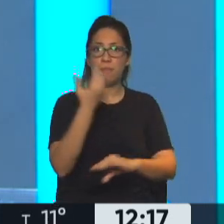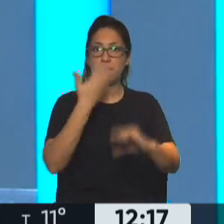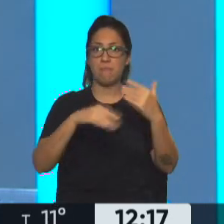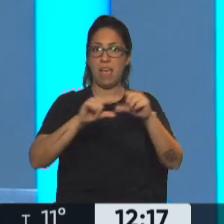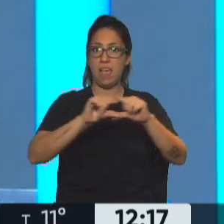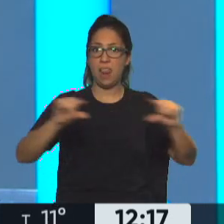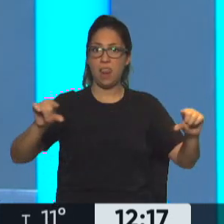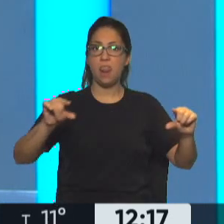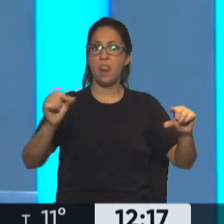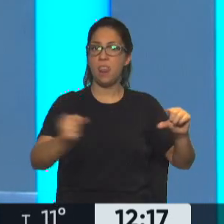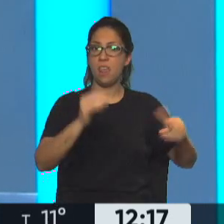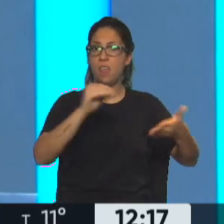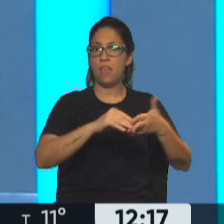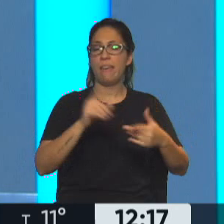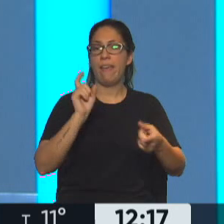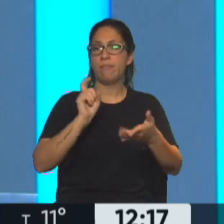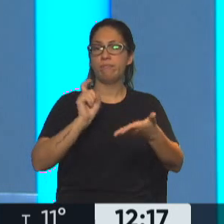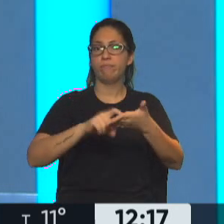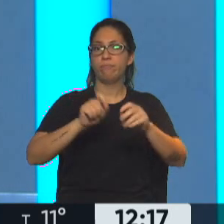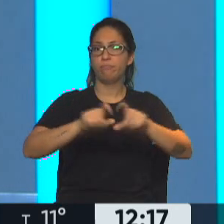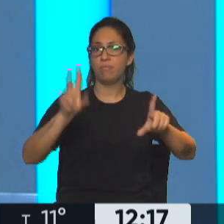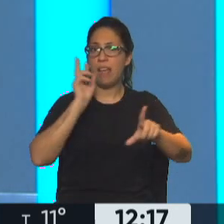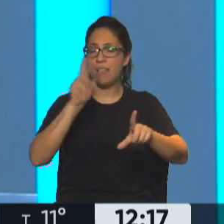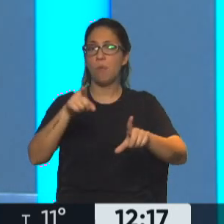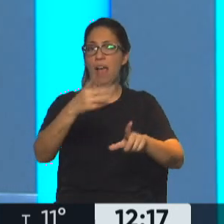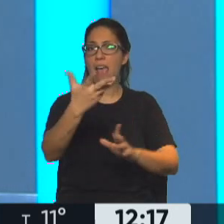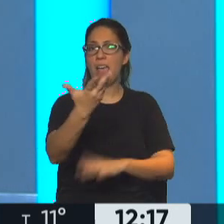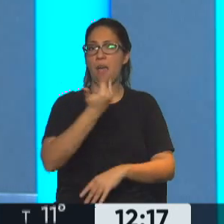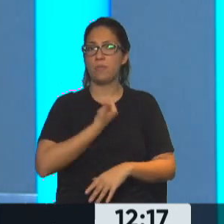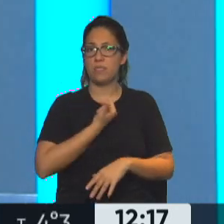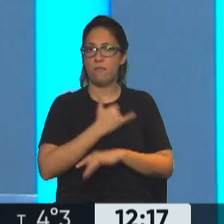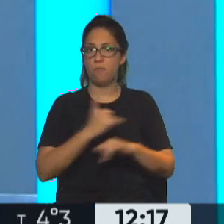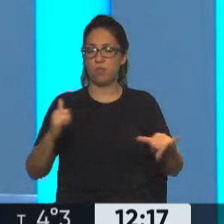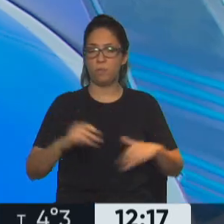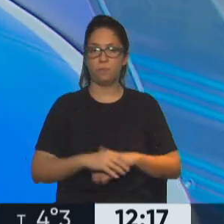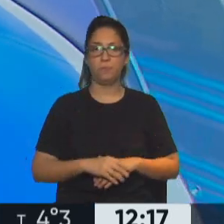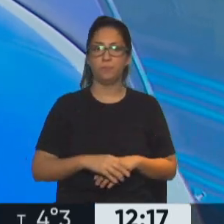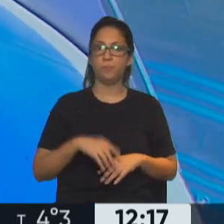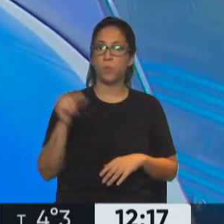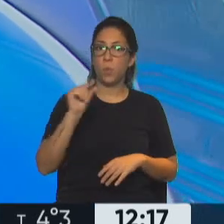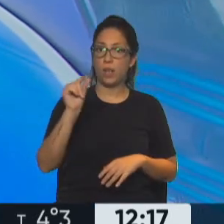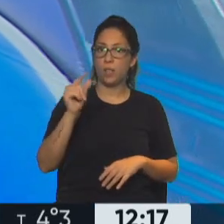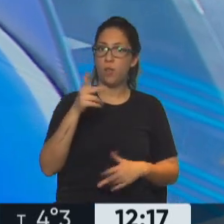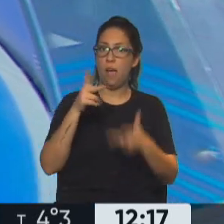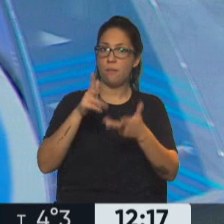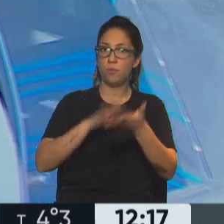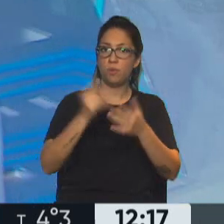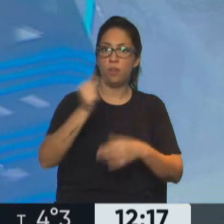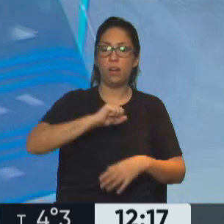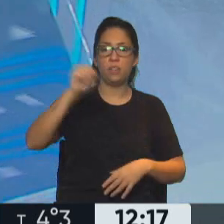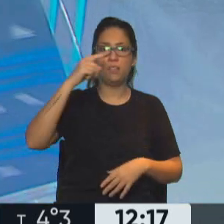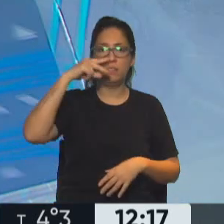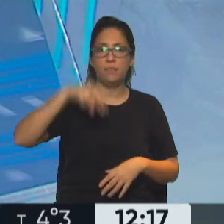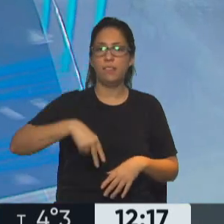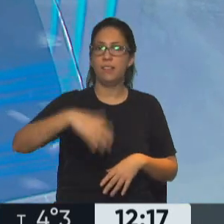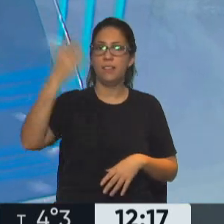correo que después consulten, lo sigan porque ahí es donde van a recibir toda la información. Bien, Raúl, en minutos te comprometo, hablamos de la inflación de junio, se conoció